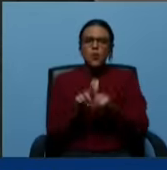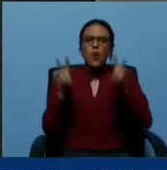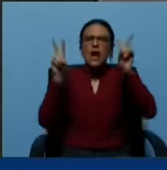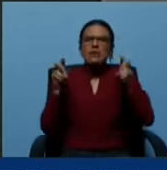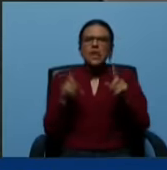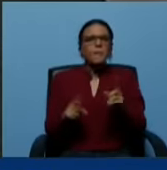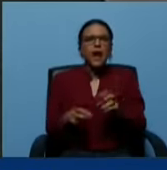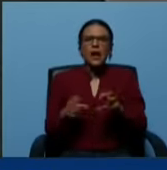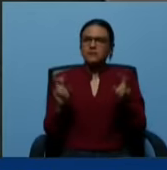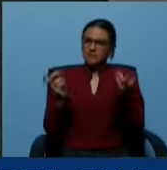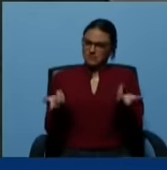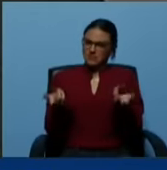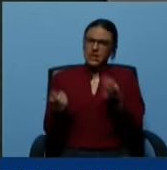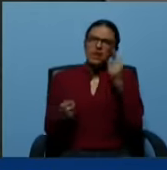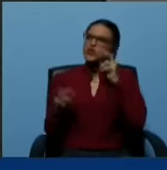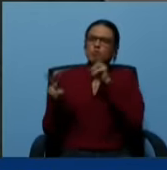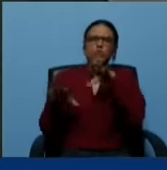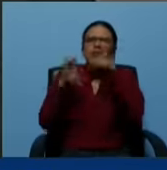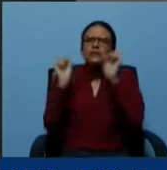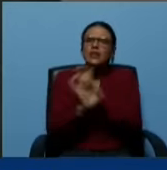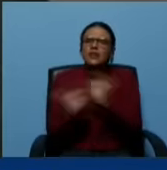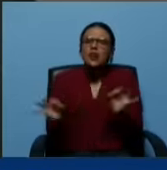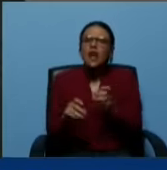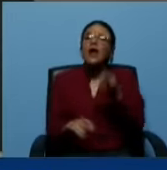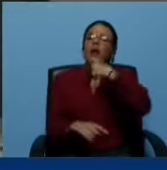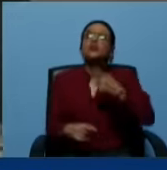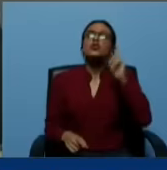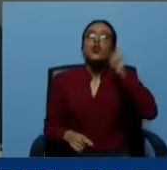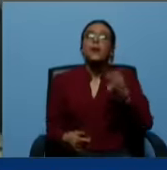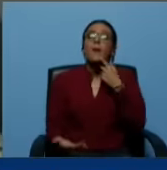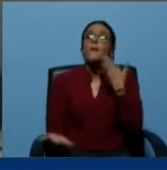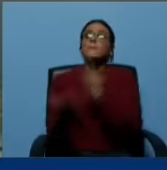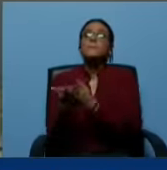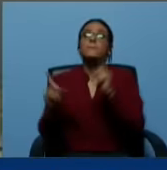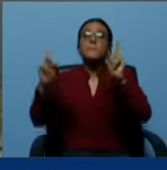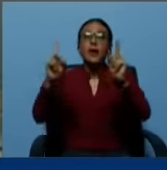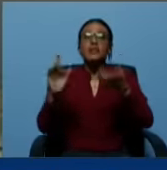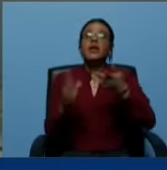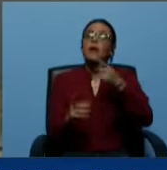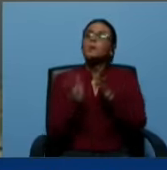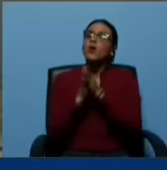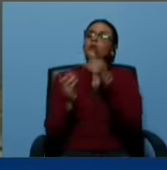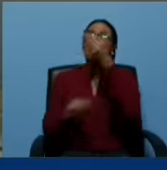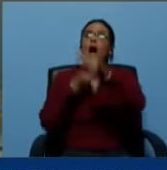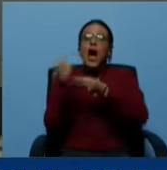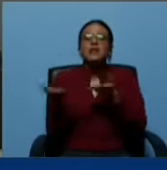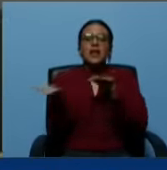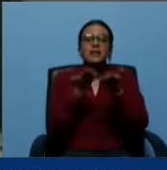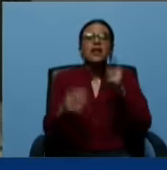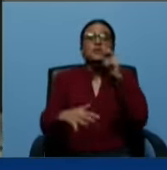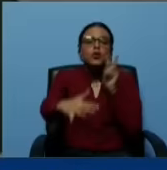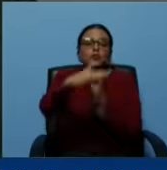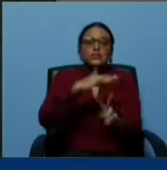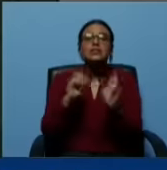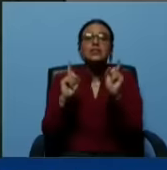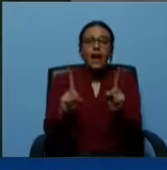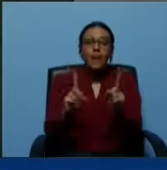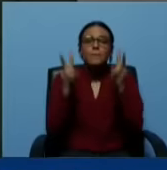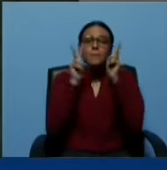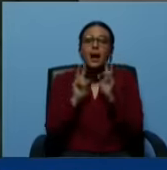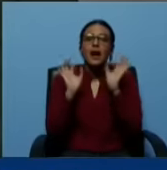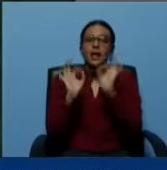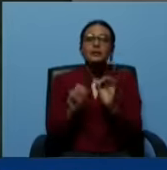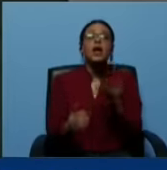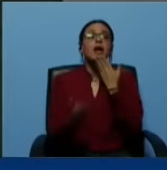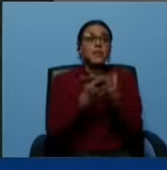en el que lo que debemos exigir y las instituciones es ponerse al servicio de la transparencia y exigirle al